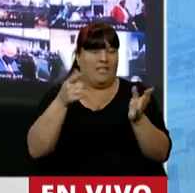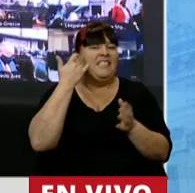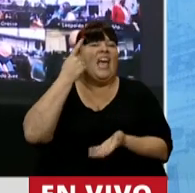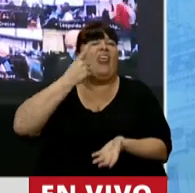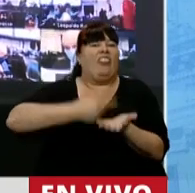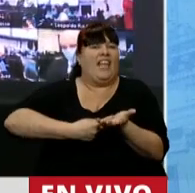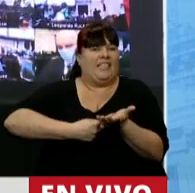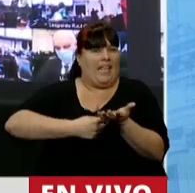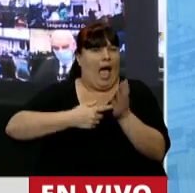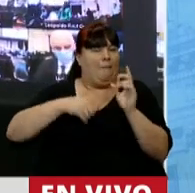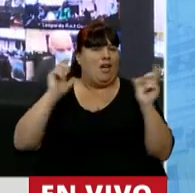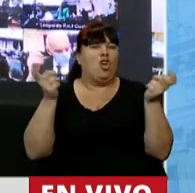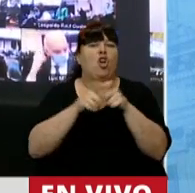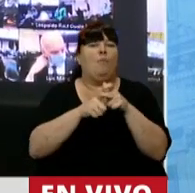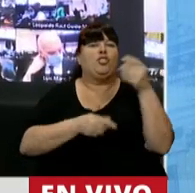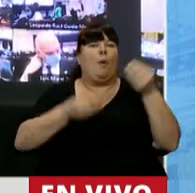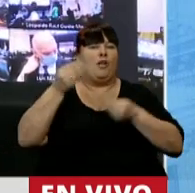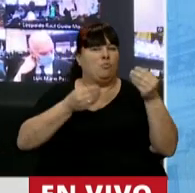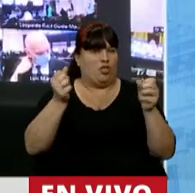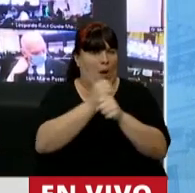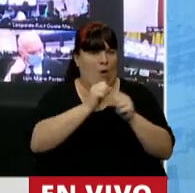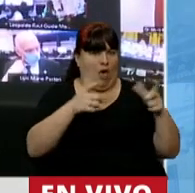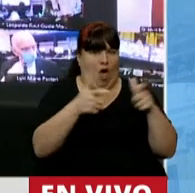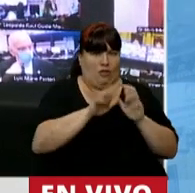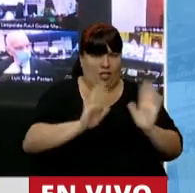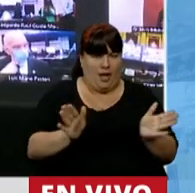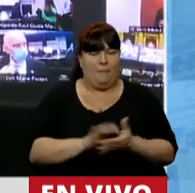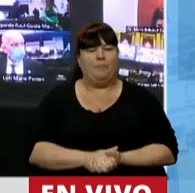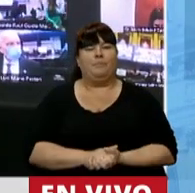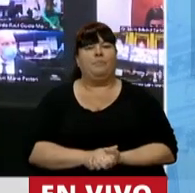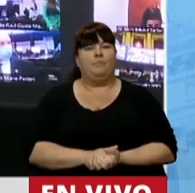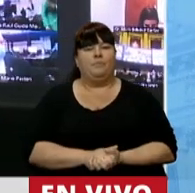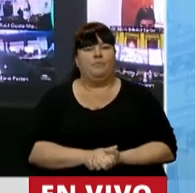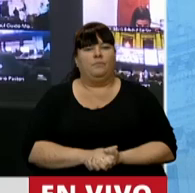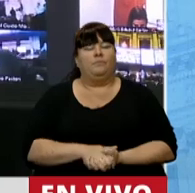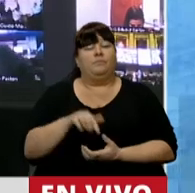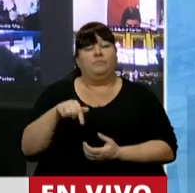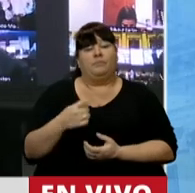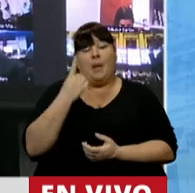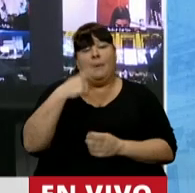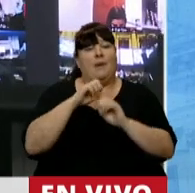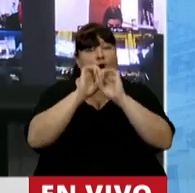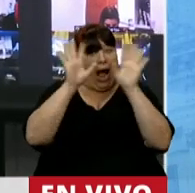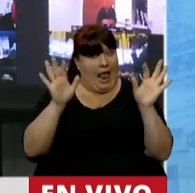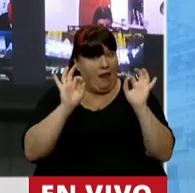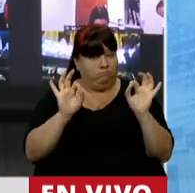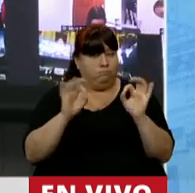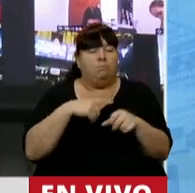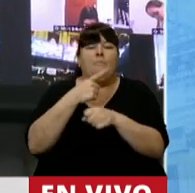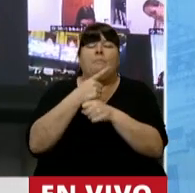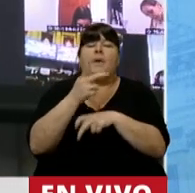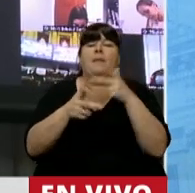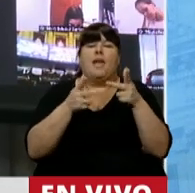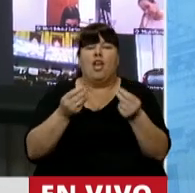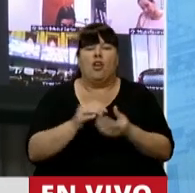dictamen de la Comisión de Presupuestos. Hecha esta primera aclaración, quiero empezar